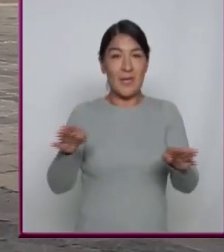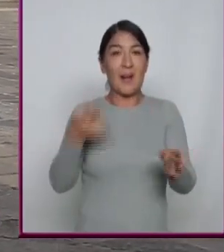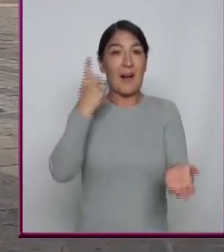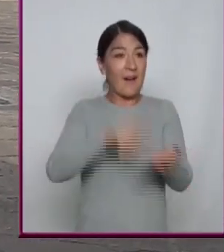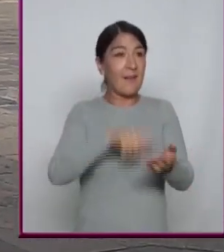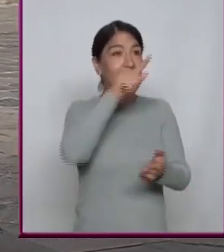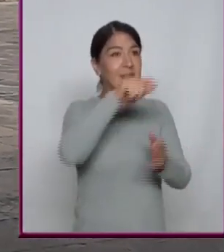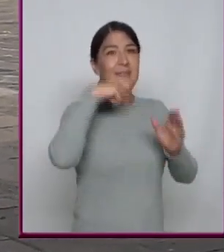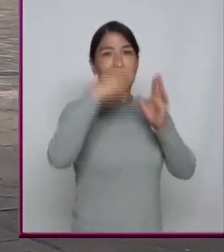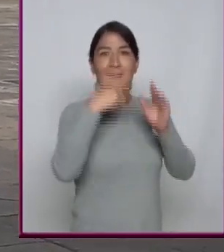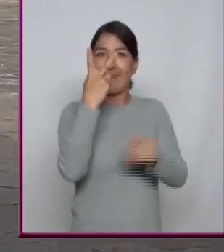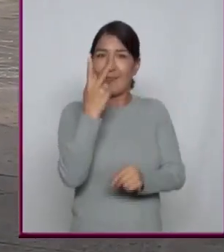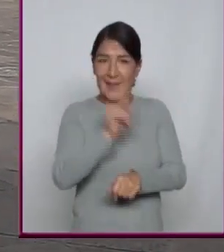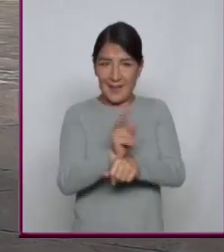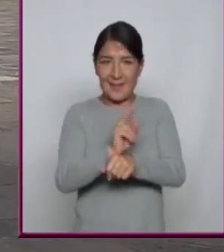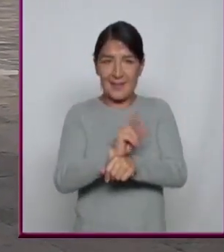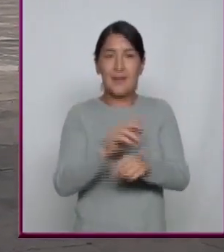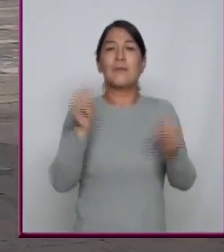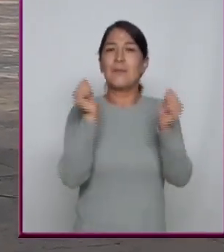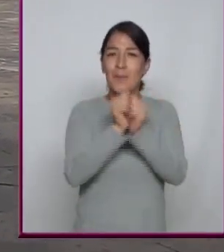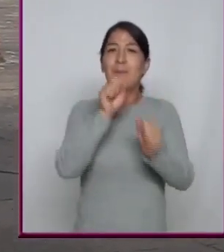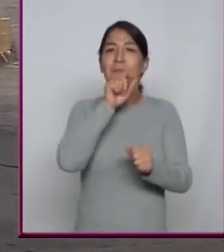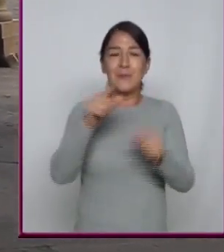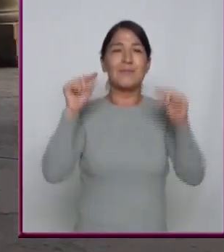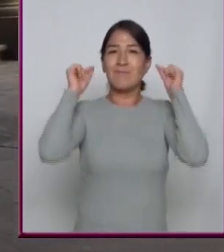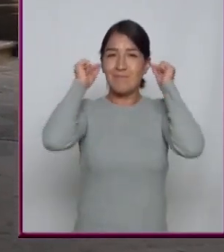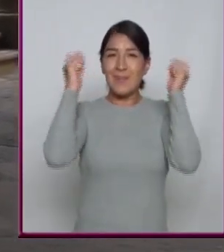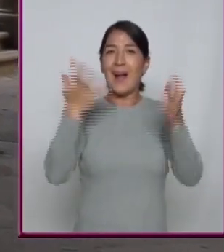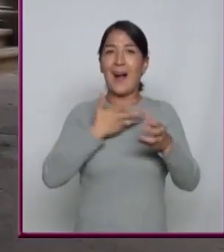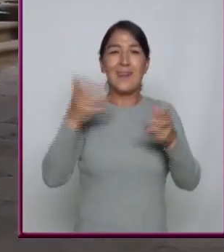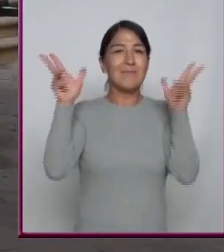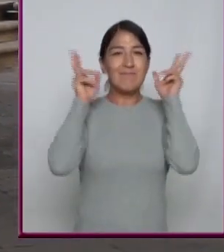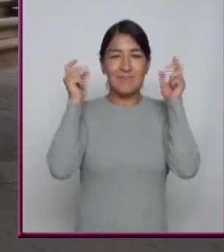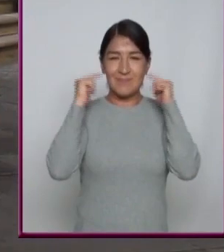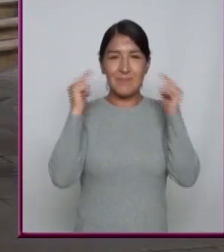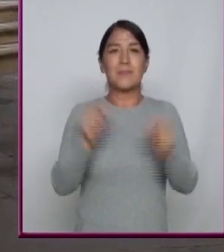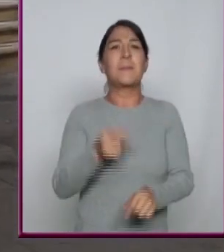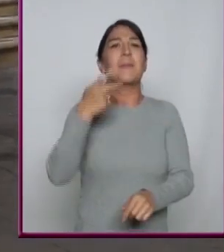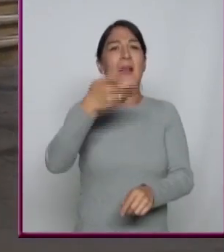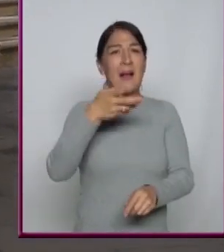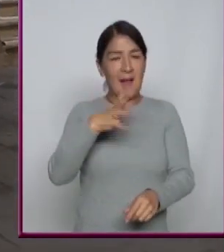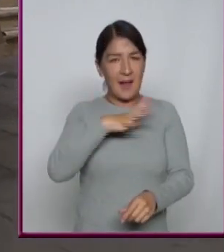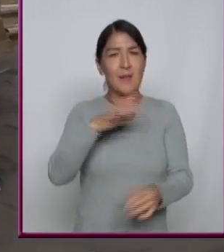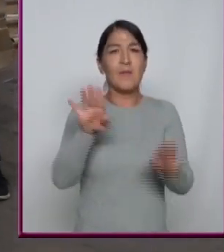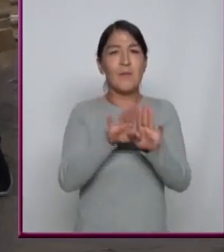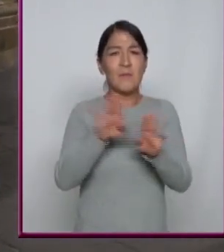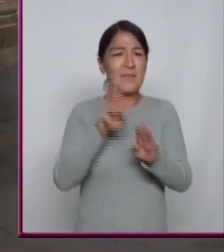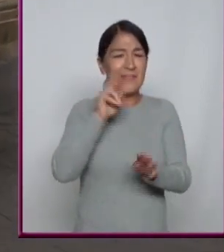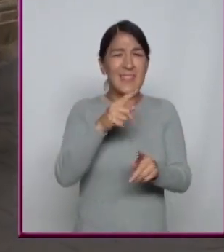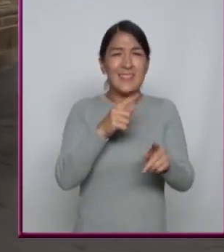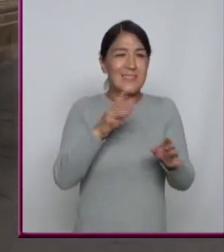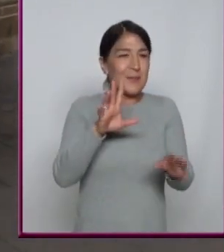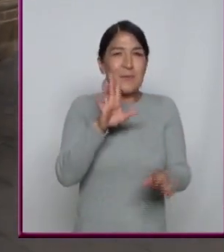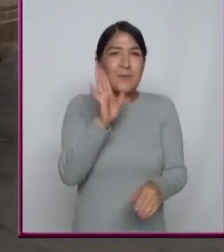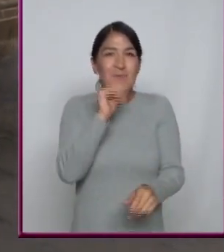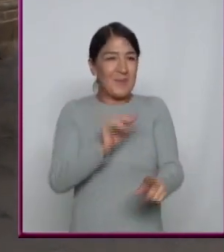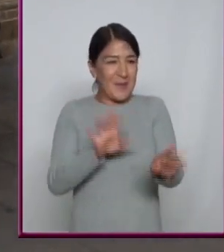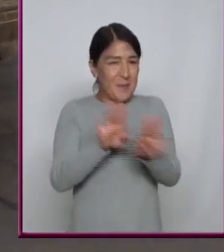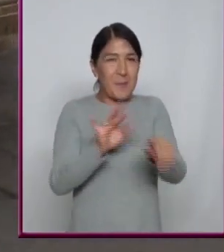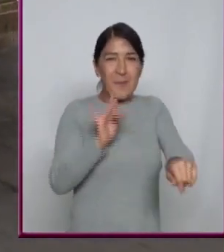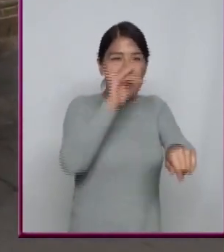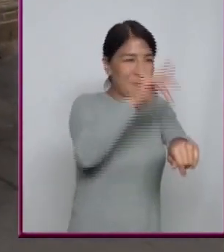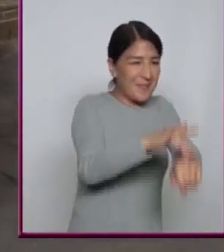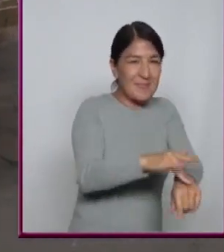la pantalla Y en tus oídos Es como si hubiéramos Logrado Convertir nuevamente A la música En algo intangible Pero